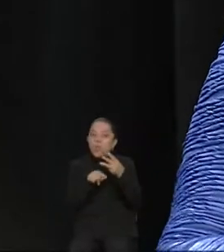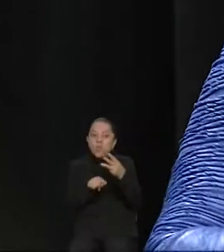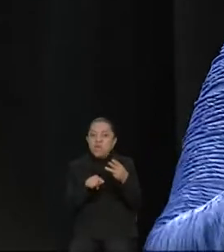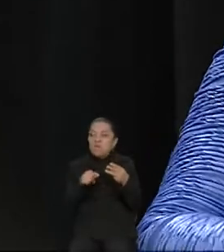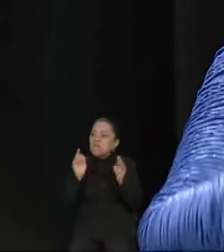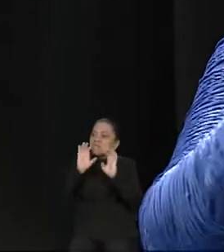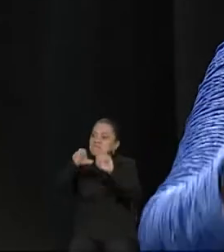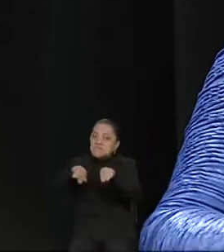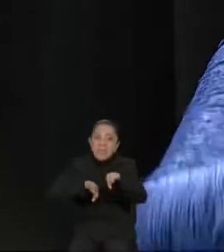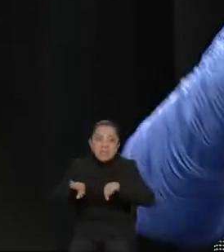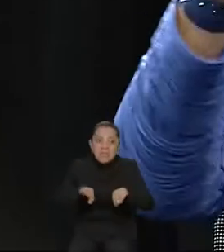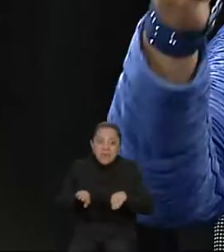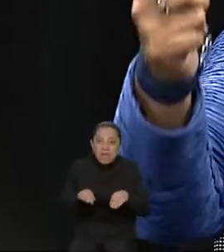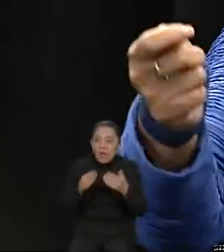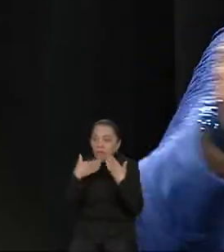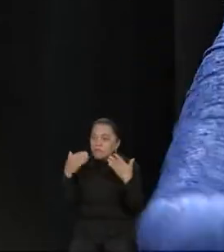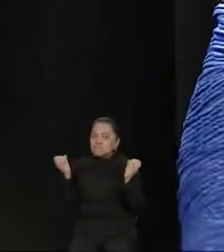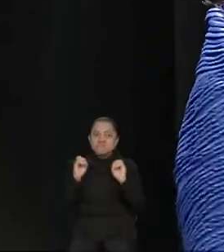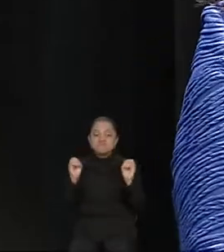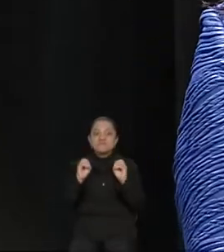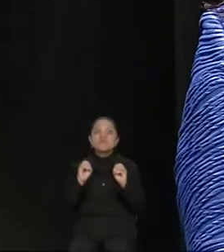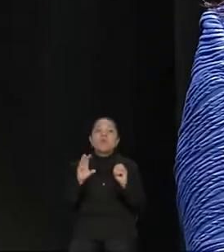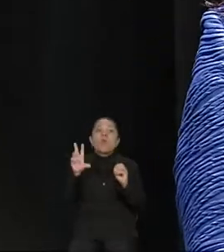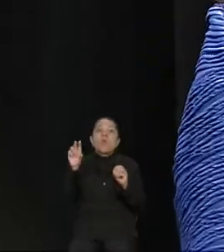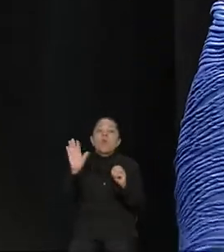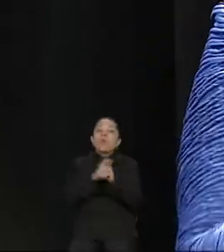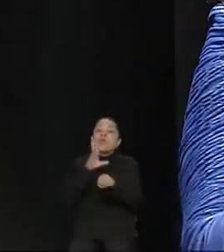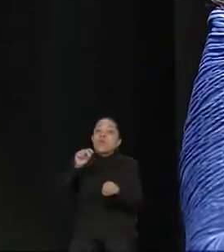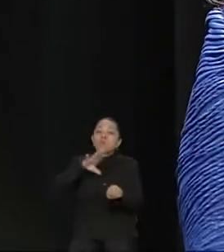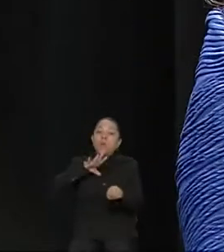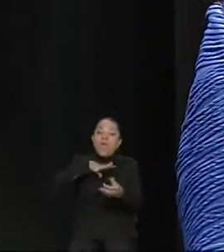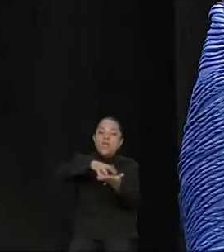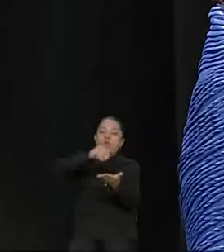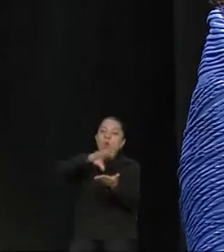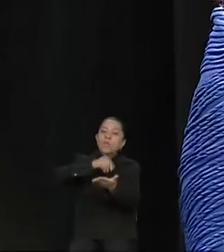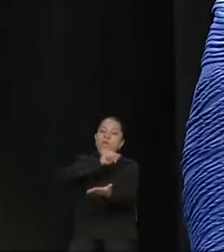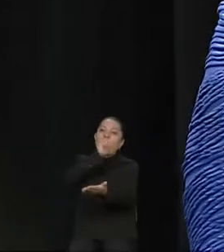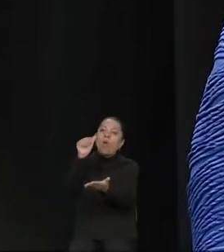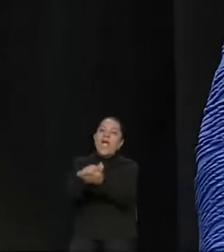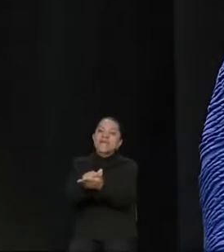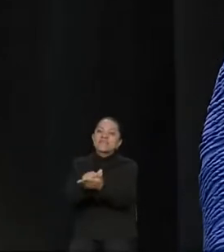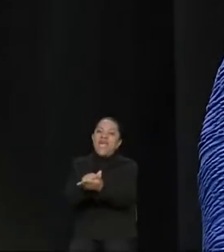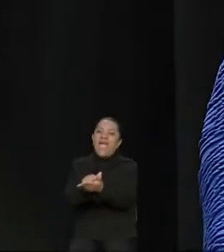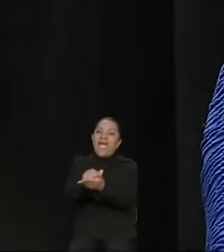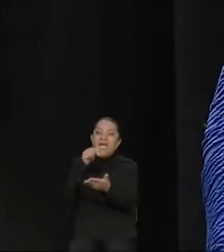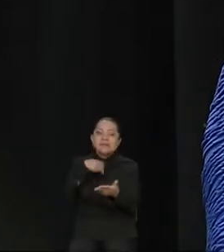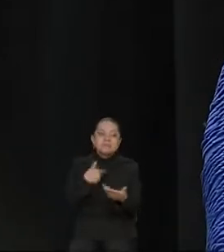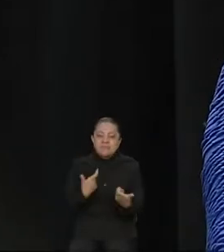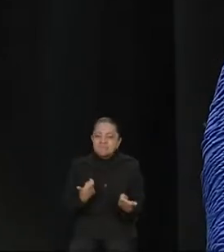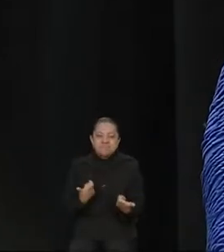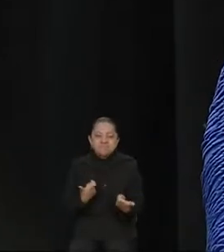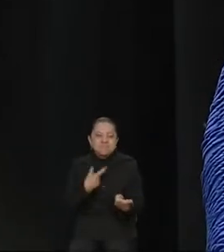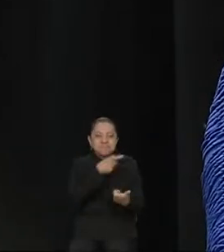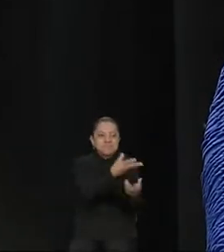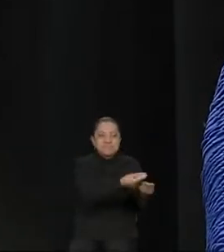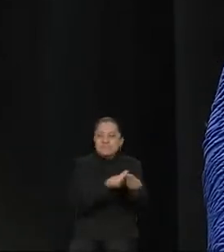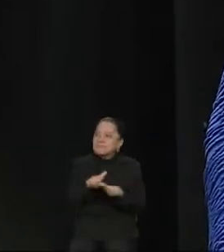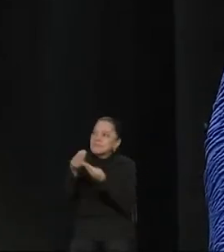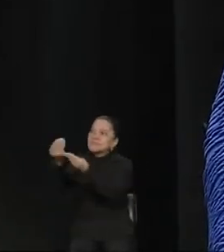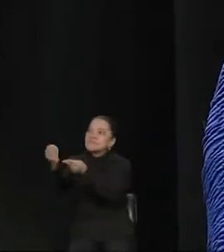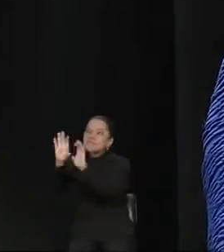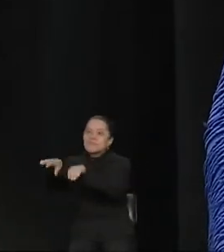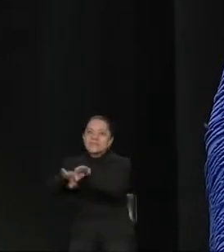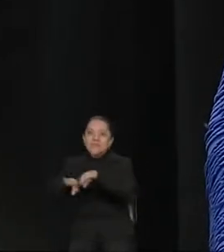no tienen para sacar la copia o para sacar un acta de nacimiento y entregarla. Finalmente, quiero mencionar que desde el Senado estaré